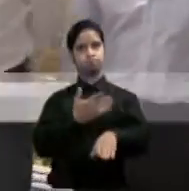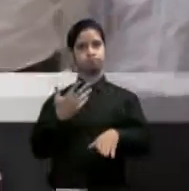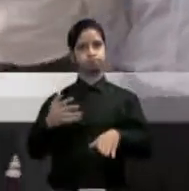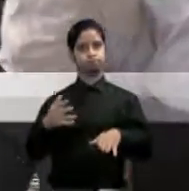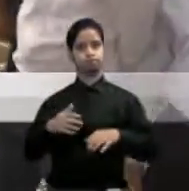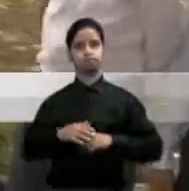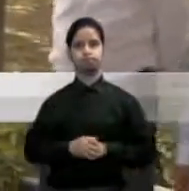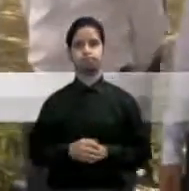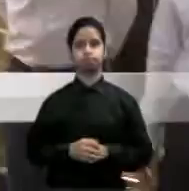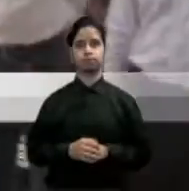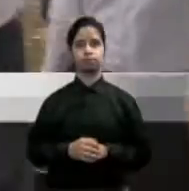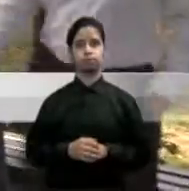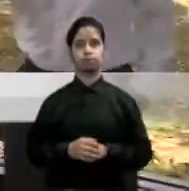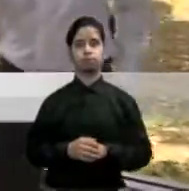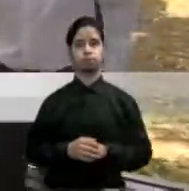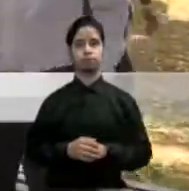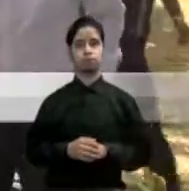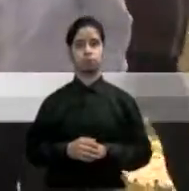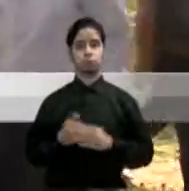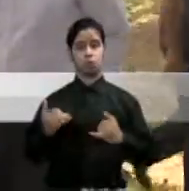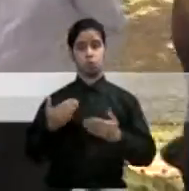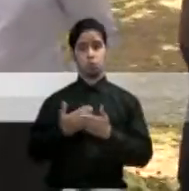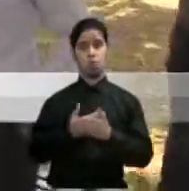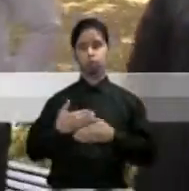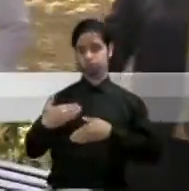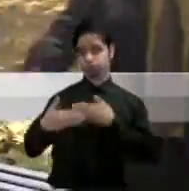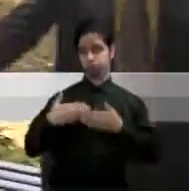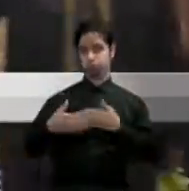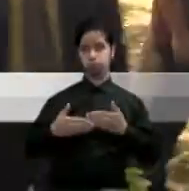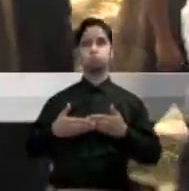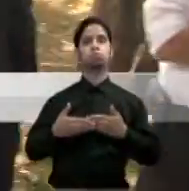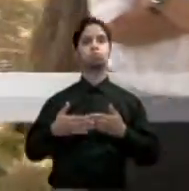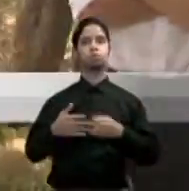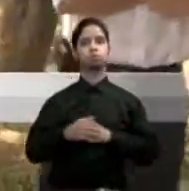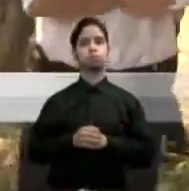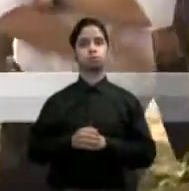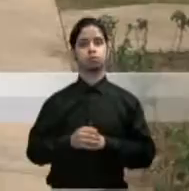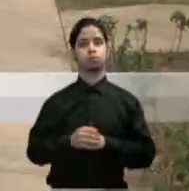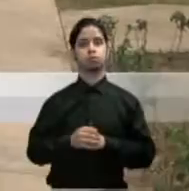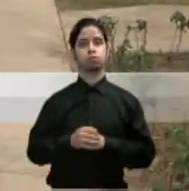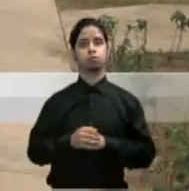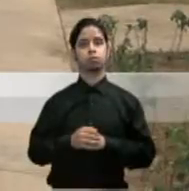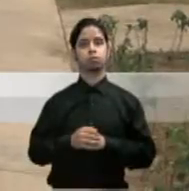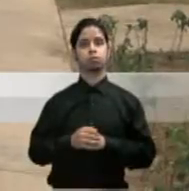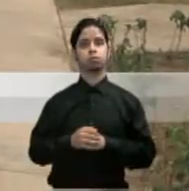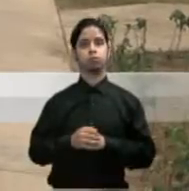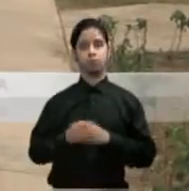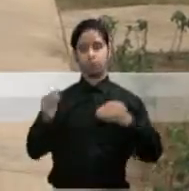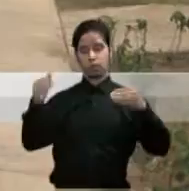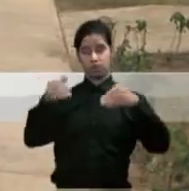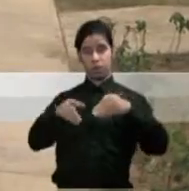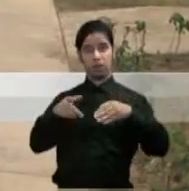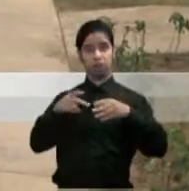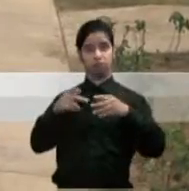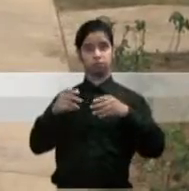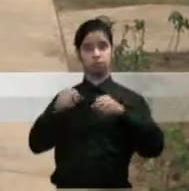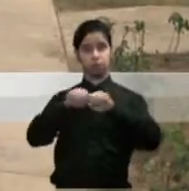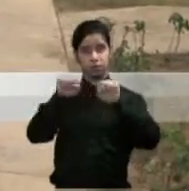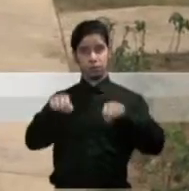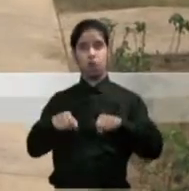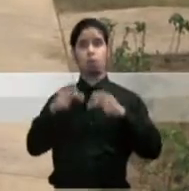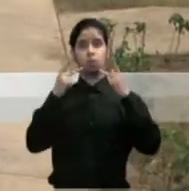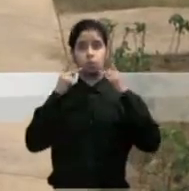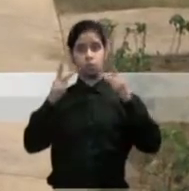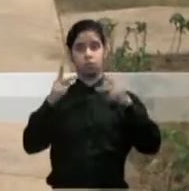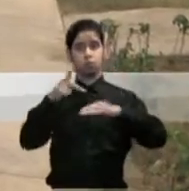Como parte del proceso de transformación, hoy se anunció la ampliación de la oferta académica especializada en el sistema público del país. Se trata